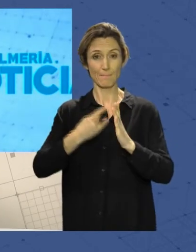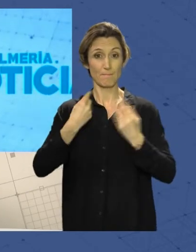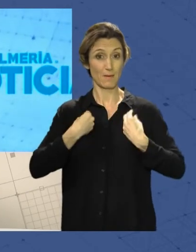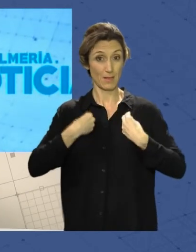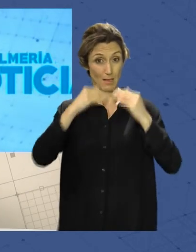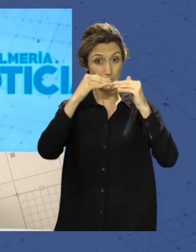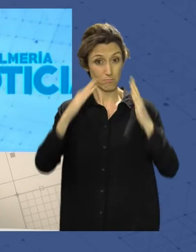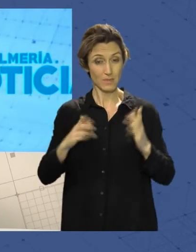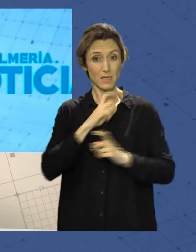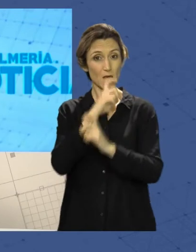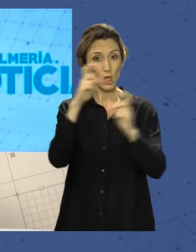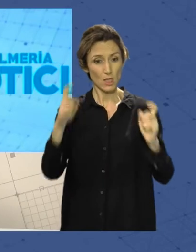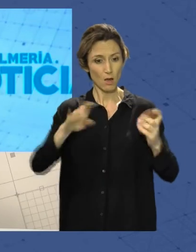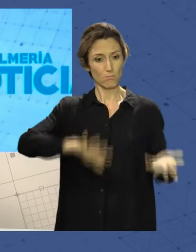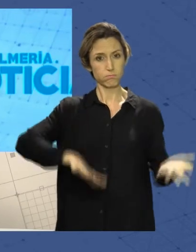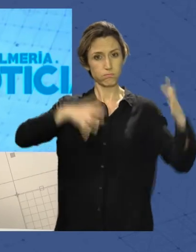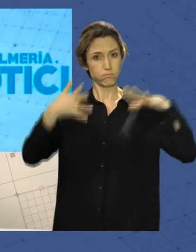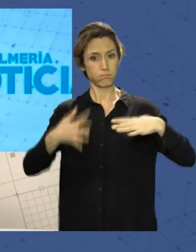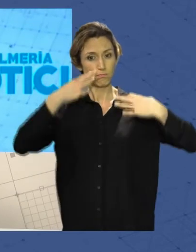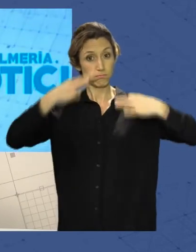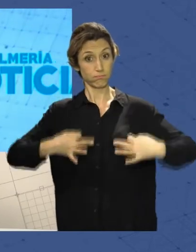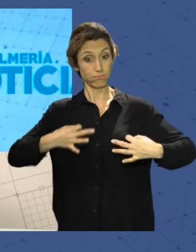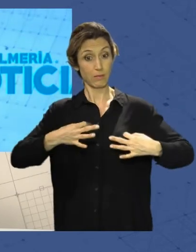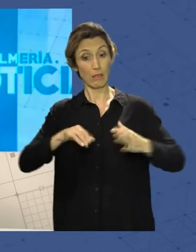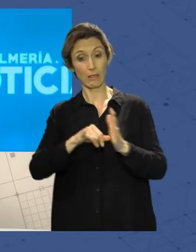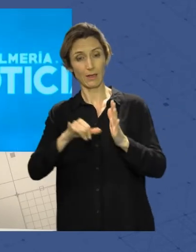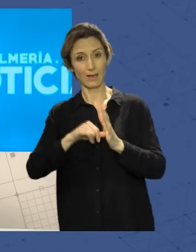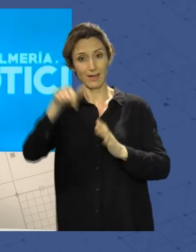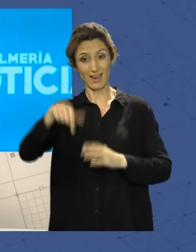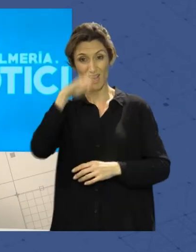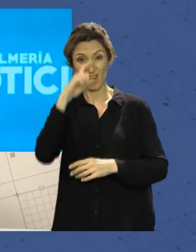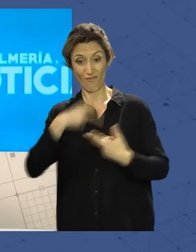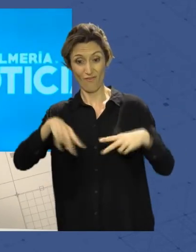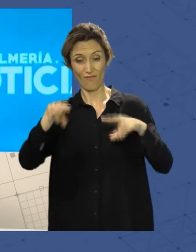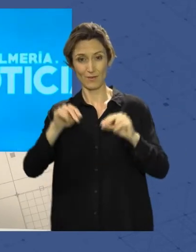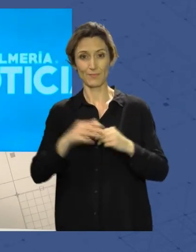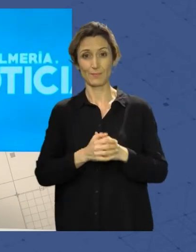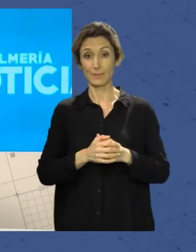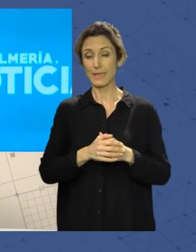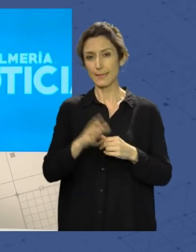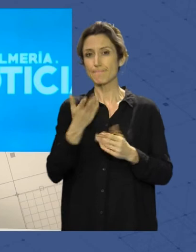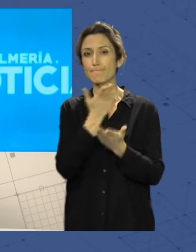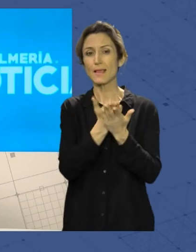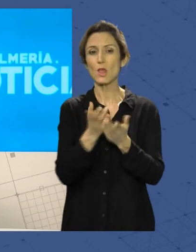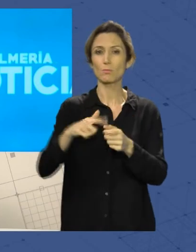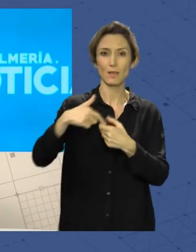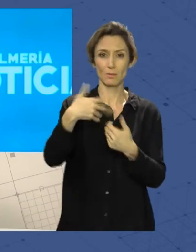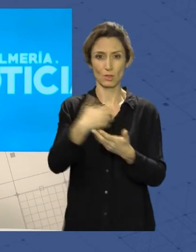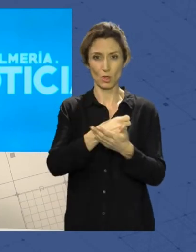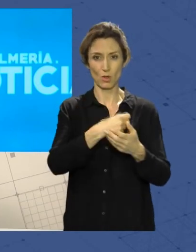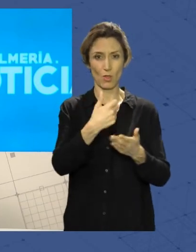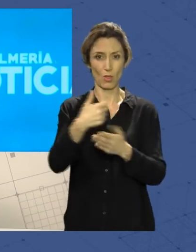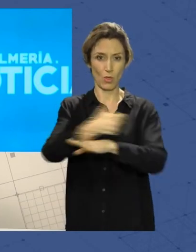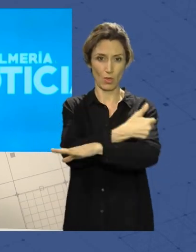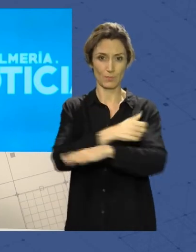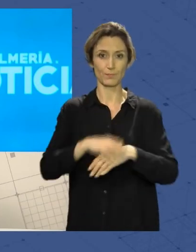podrá ser una realidad en nuestra ciudad a finales de este año, un hito para el que han pedido la participación ciudadana. Y